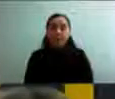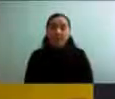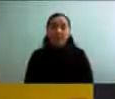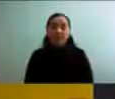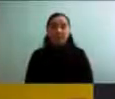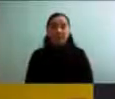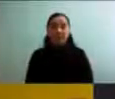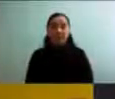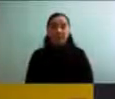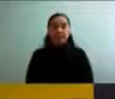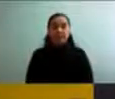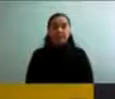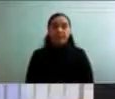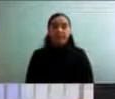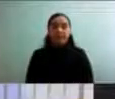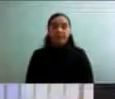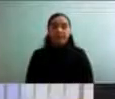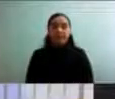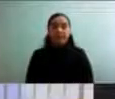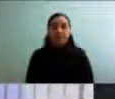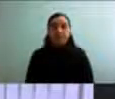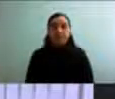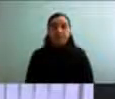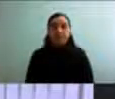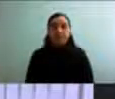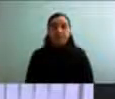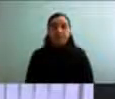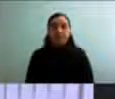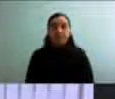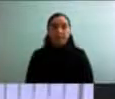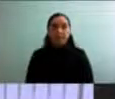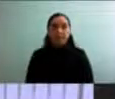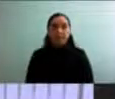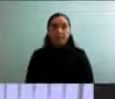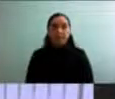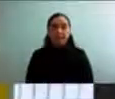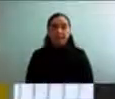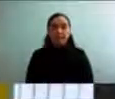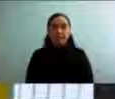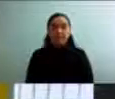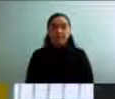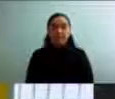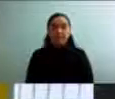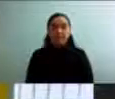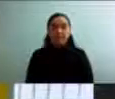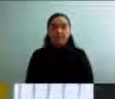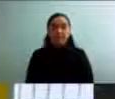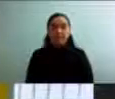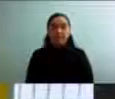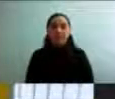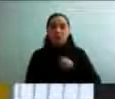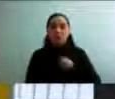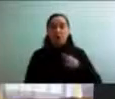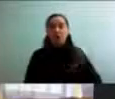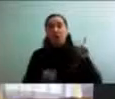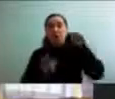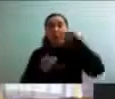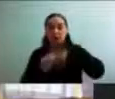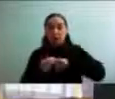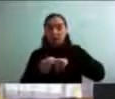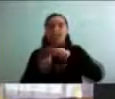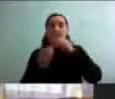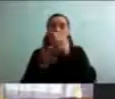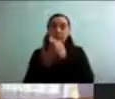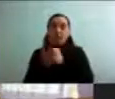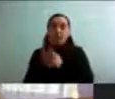Estoy participando desde el comienzo de año en el programa Más adulto mayor, autovalente. Un